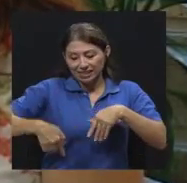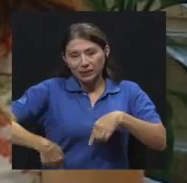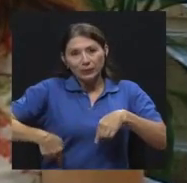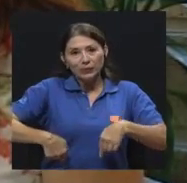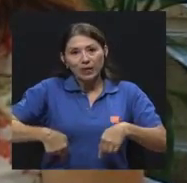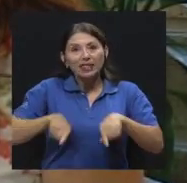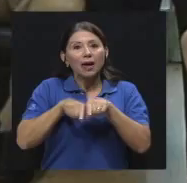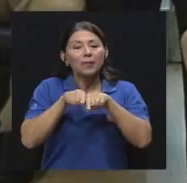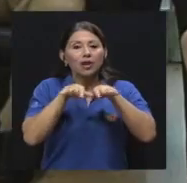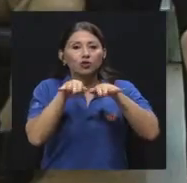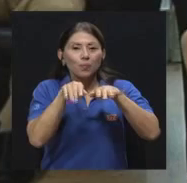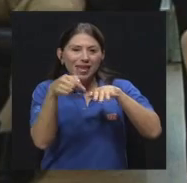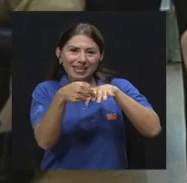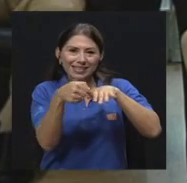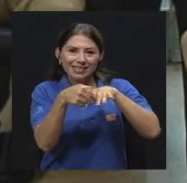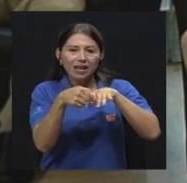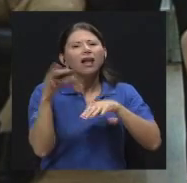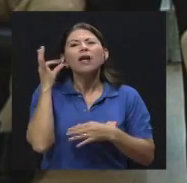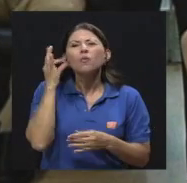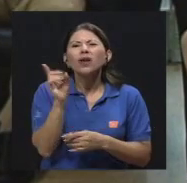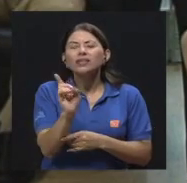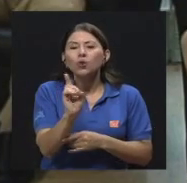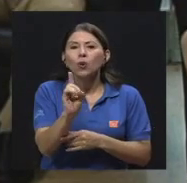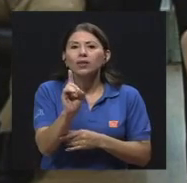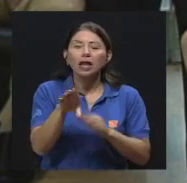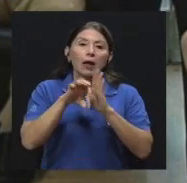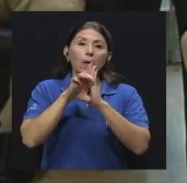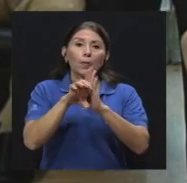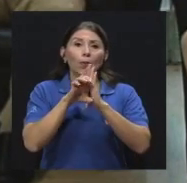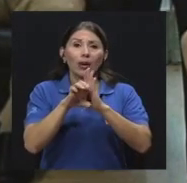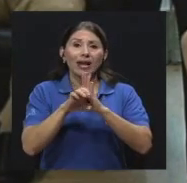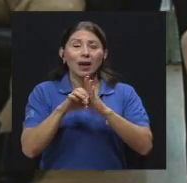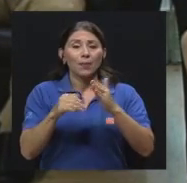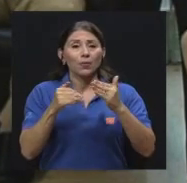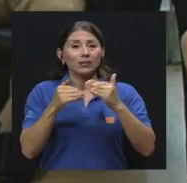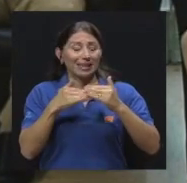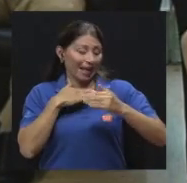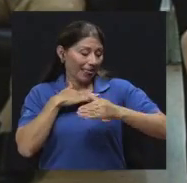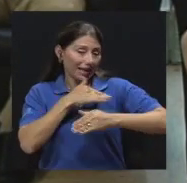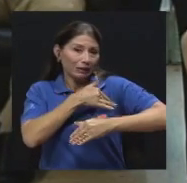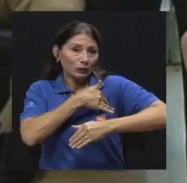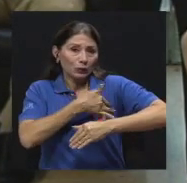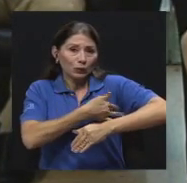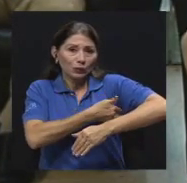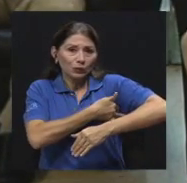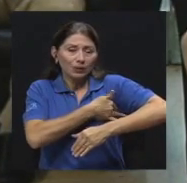generalmente, los pliegues, pliegue inframamario, pliegue axilar, ¿verdad?